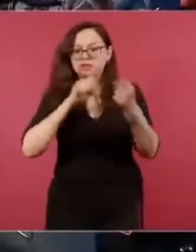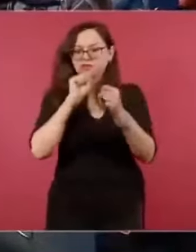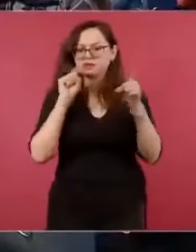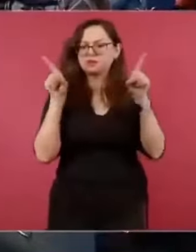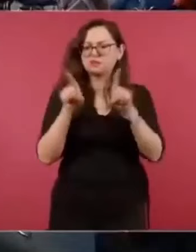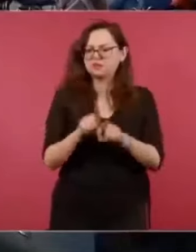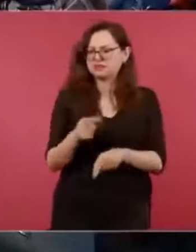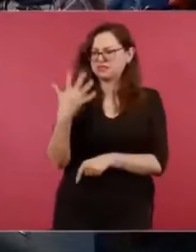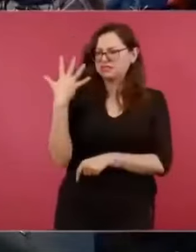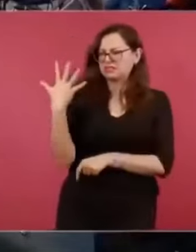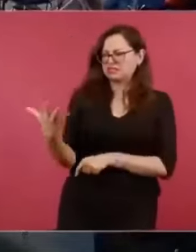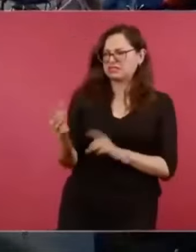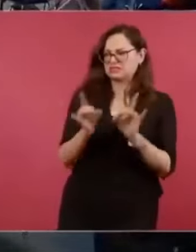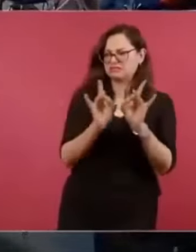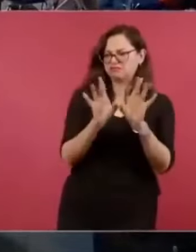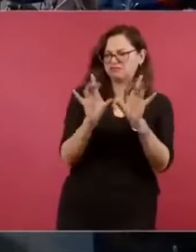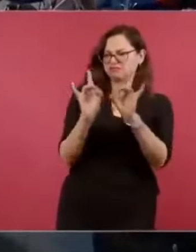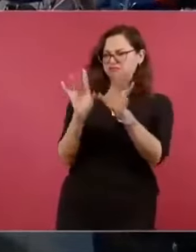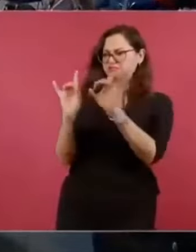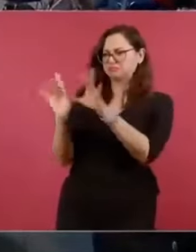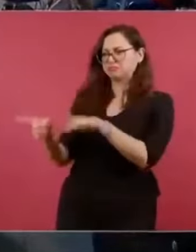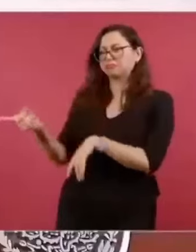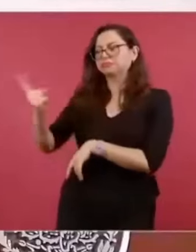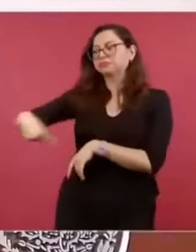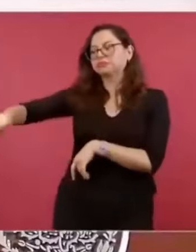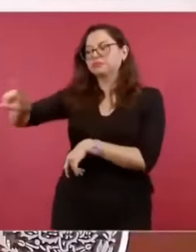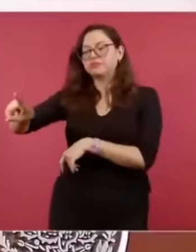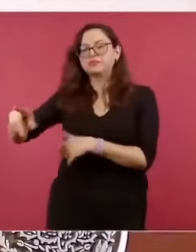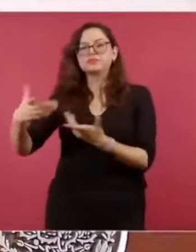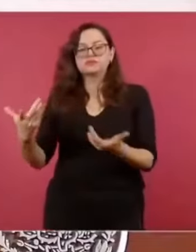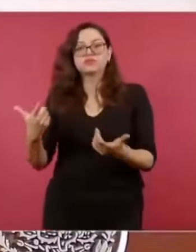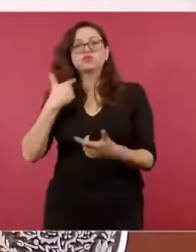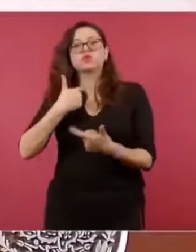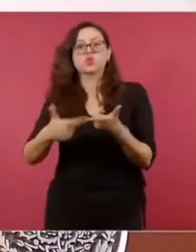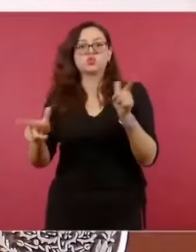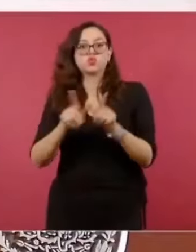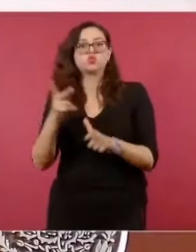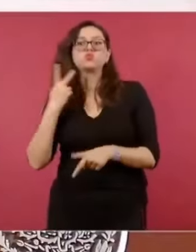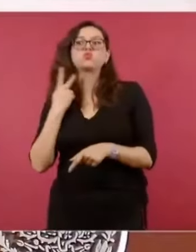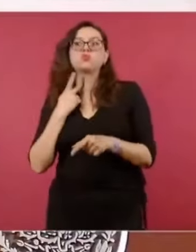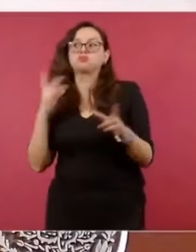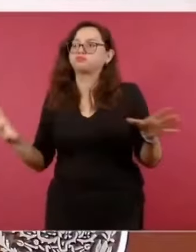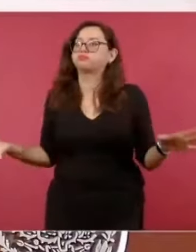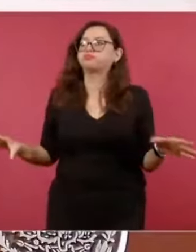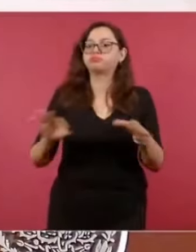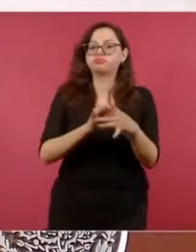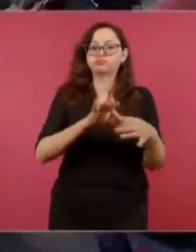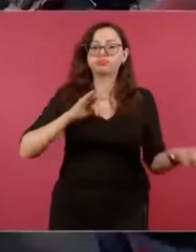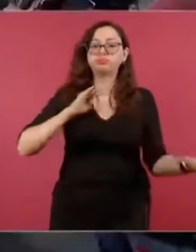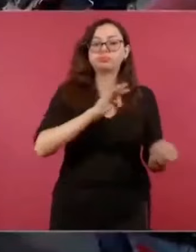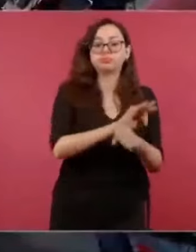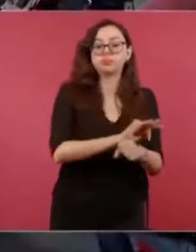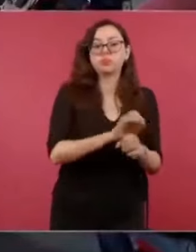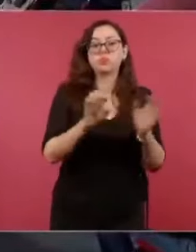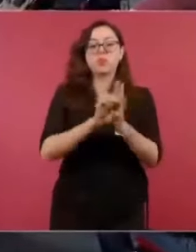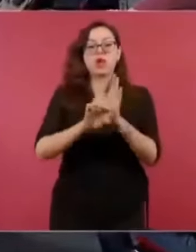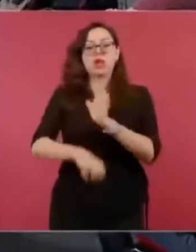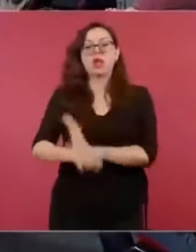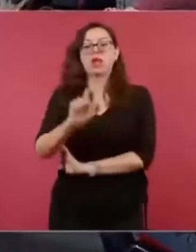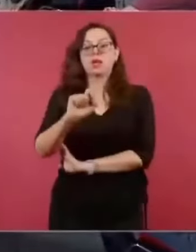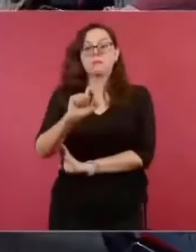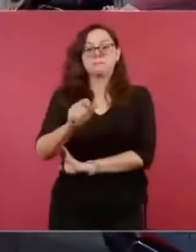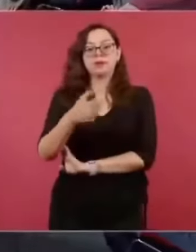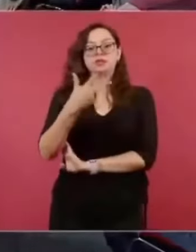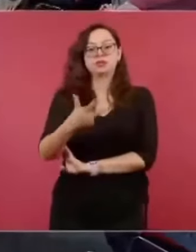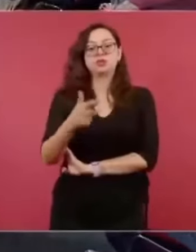que retratan de cuerpo entero el sesgo que tiene este Poder Judicial. El primero de ellos tiene que ver con esta declaración que hizo el 28 de agosto